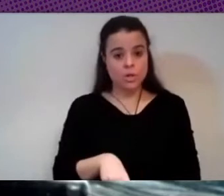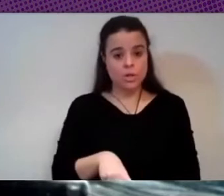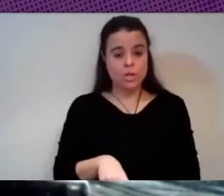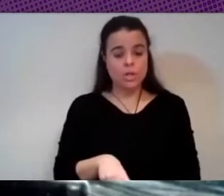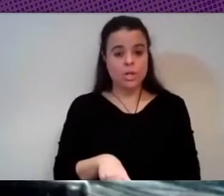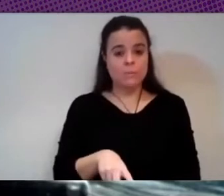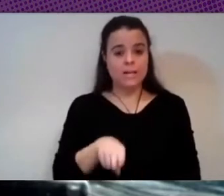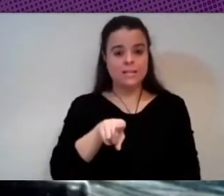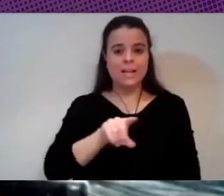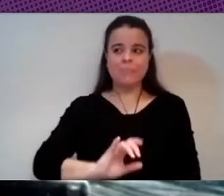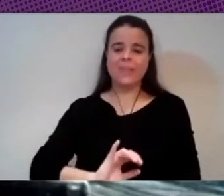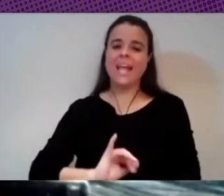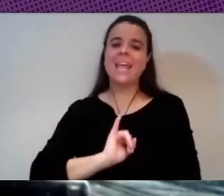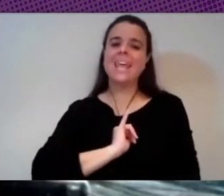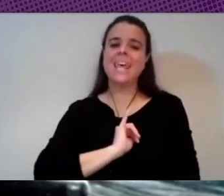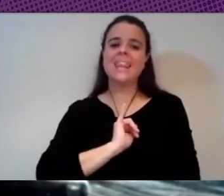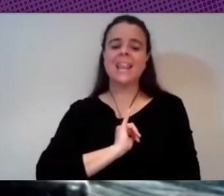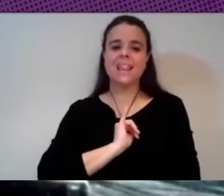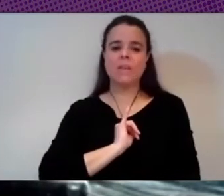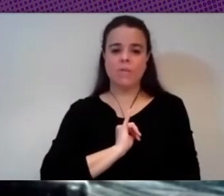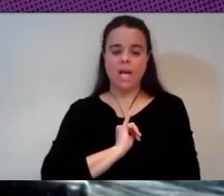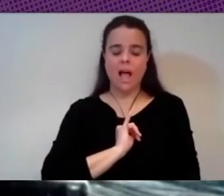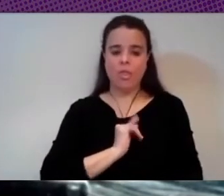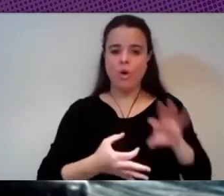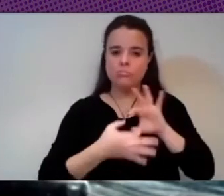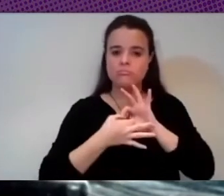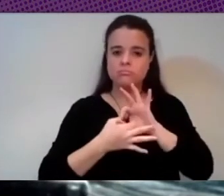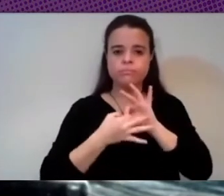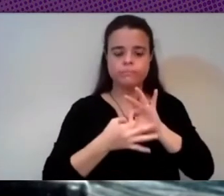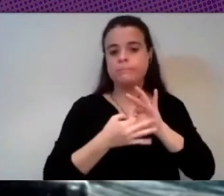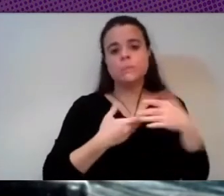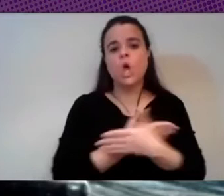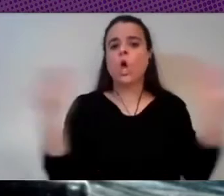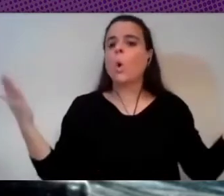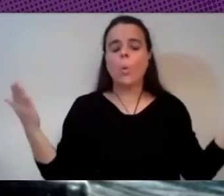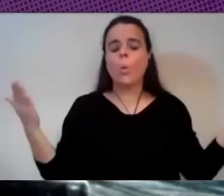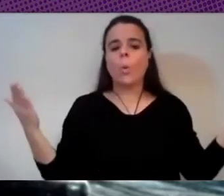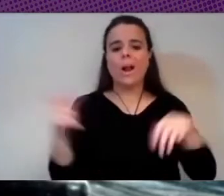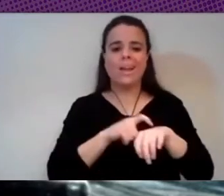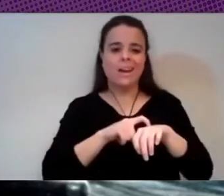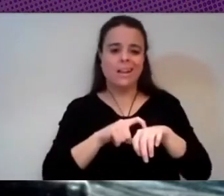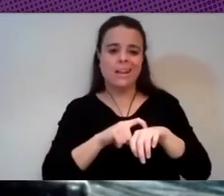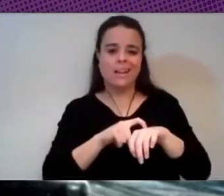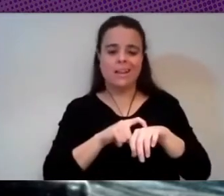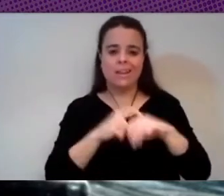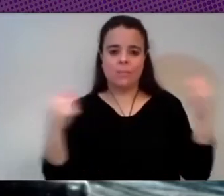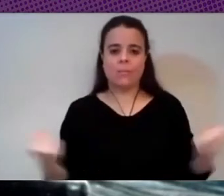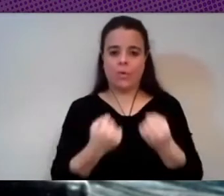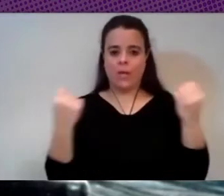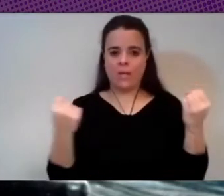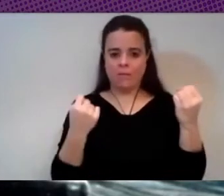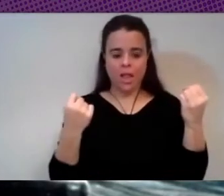identificación total de la de cualquier tipo de actividad con una contraparte digital